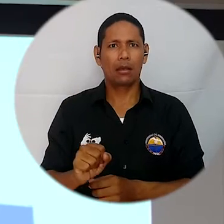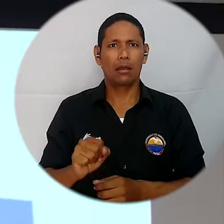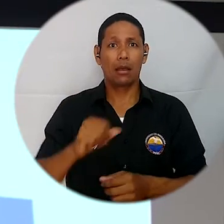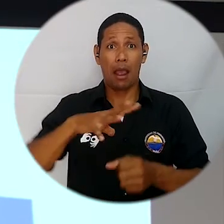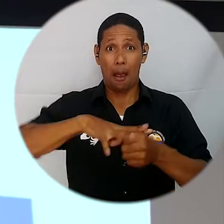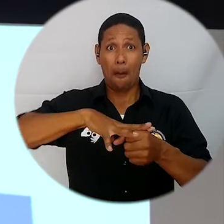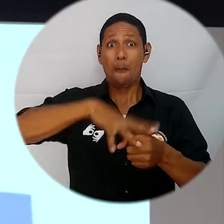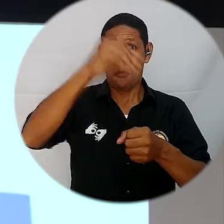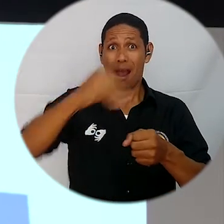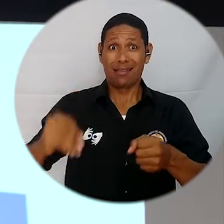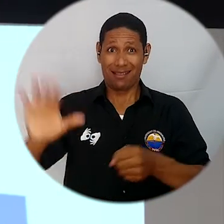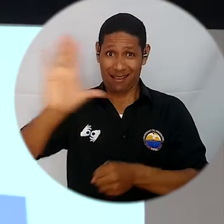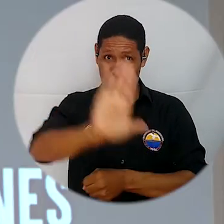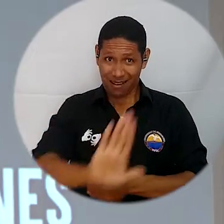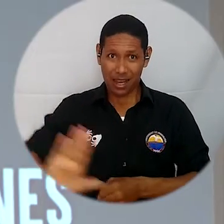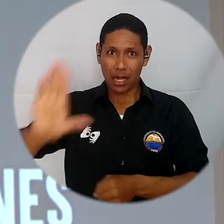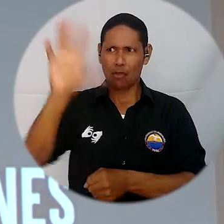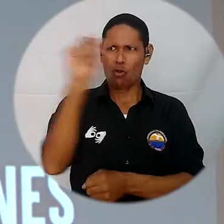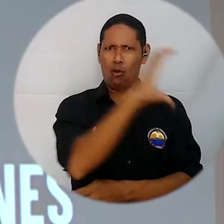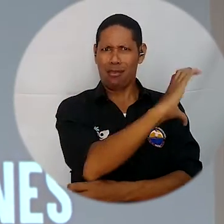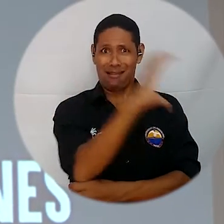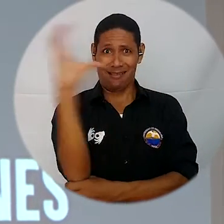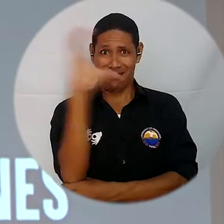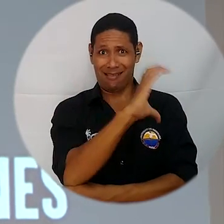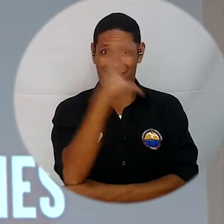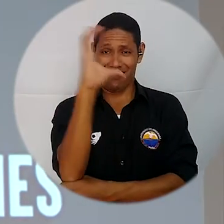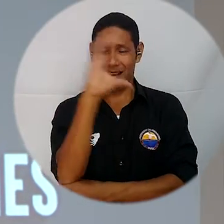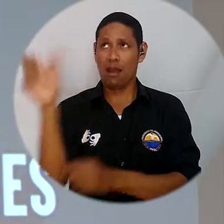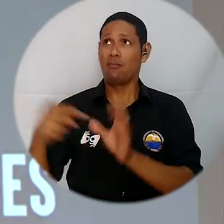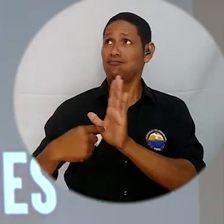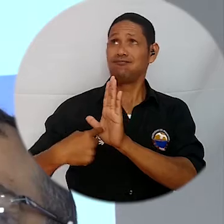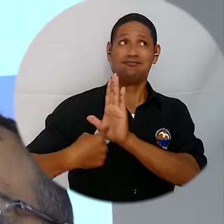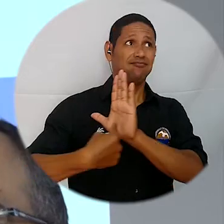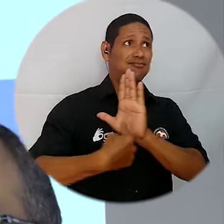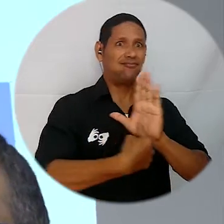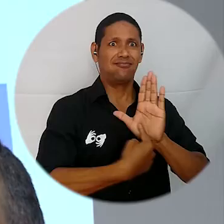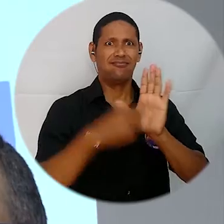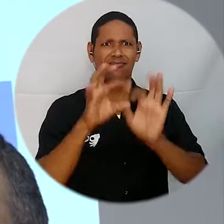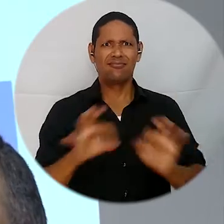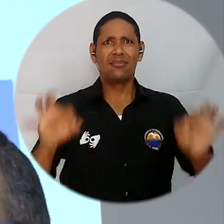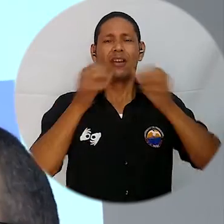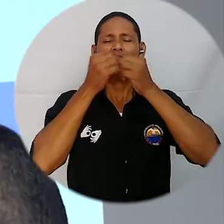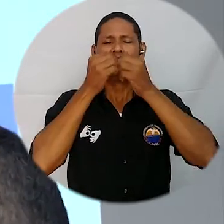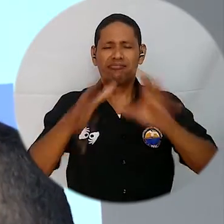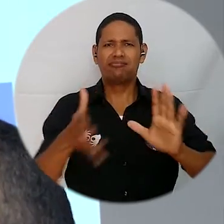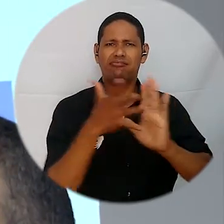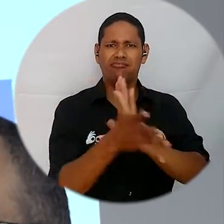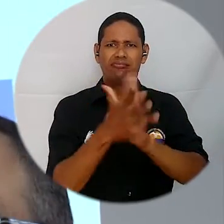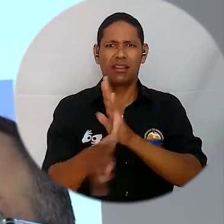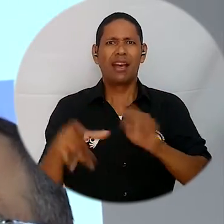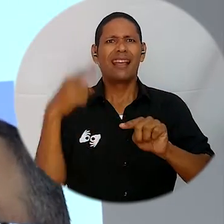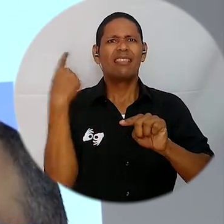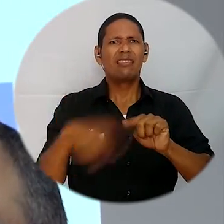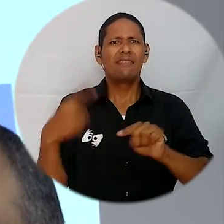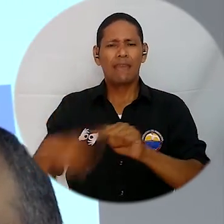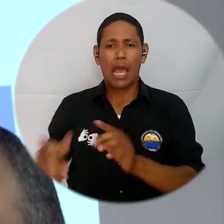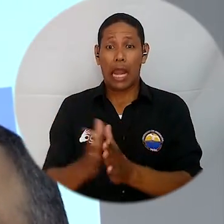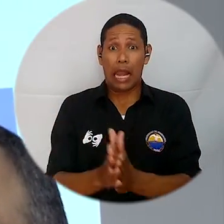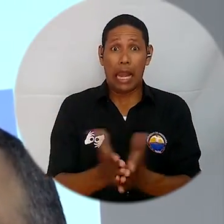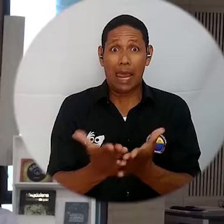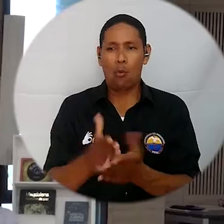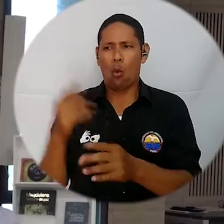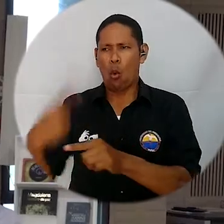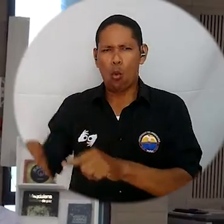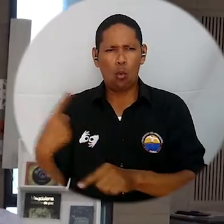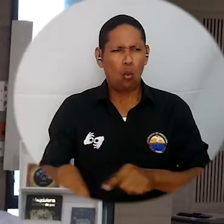porque gracias a la divulgación, al lanzamiento de los distintos libros que aquí